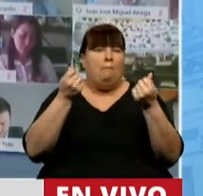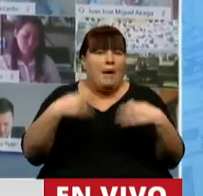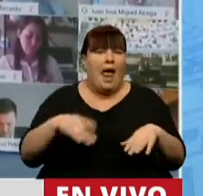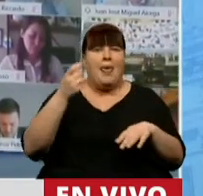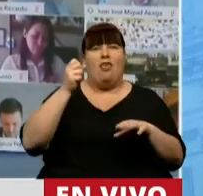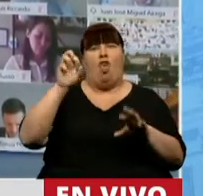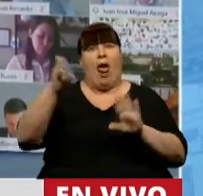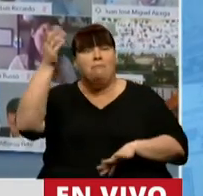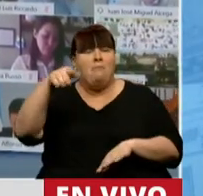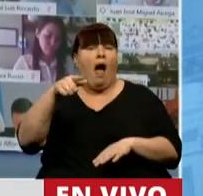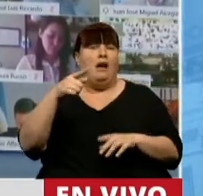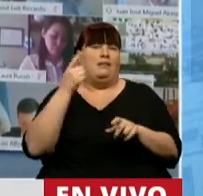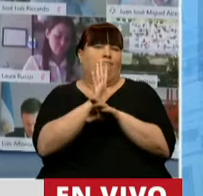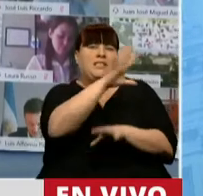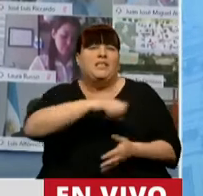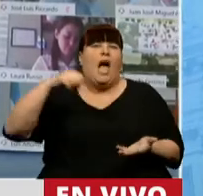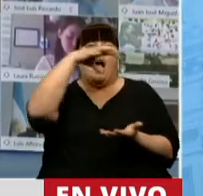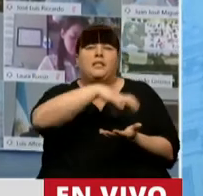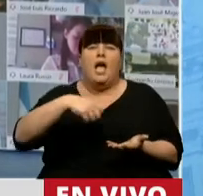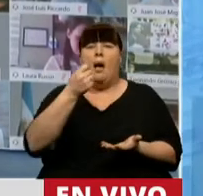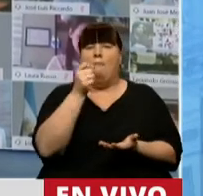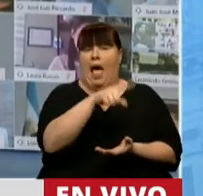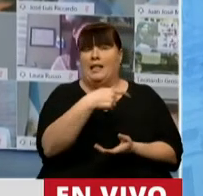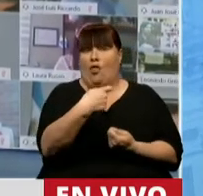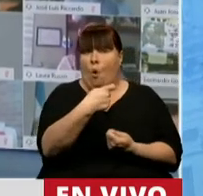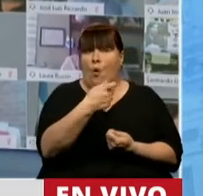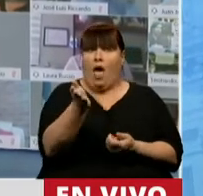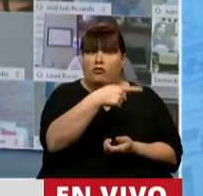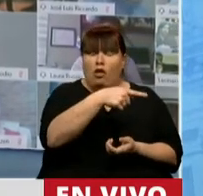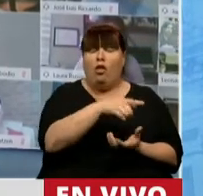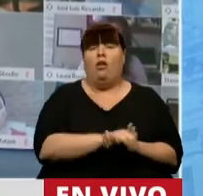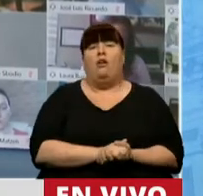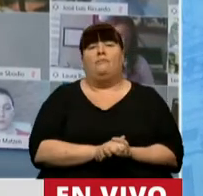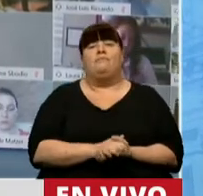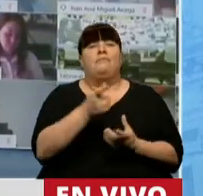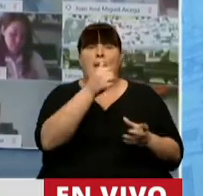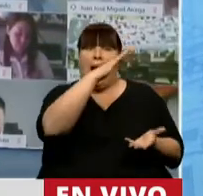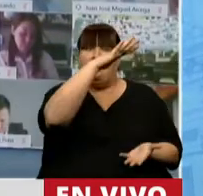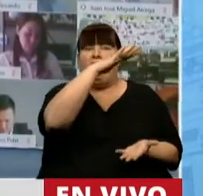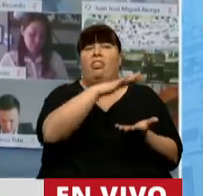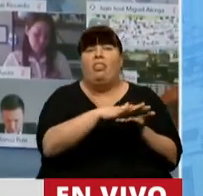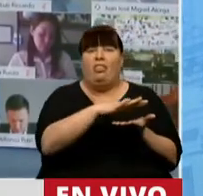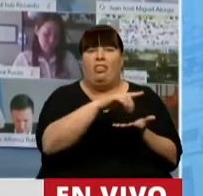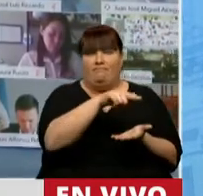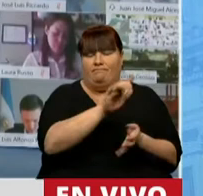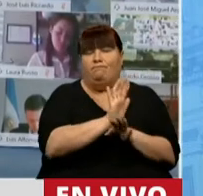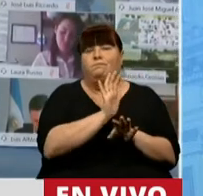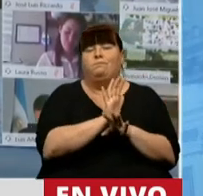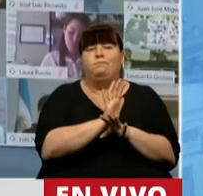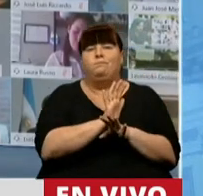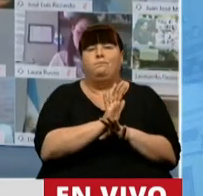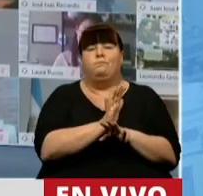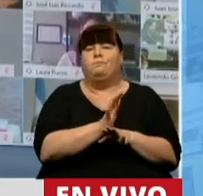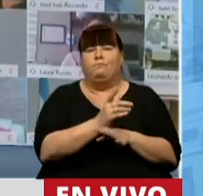y de este saqueo de los recursos de los jubilados y las jubiladas, el Fondo de Garantía hoy ha quedado